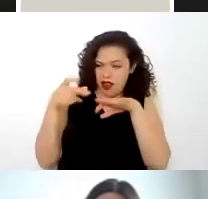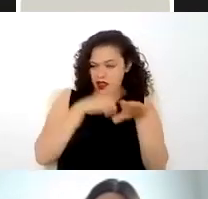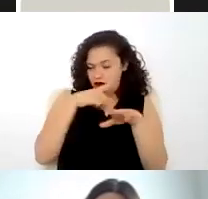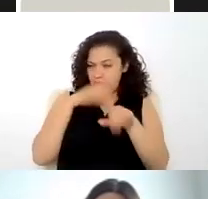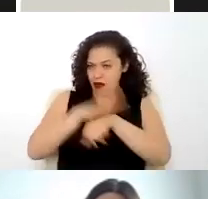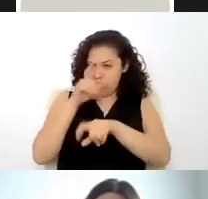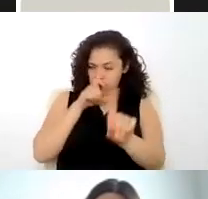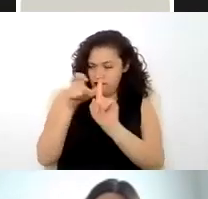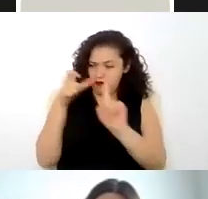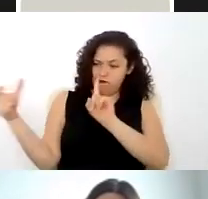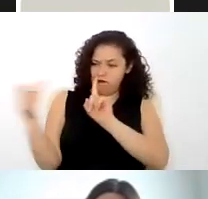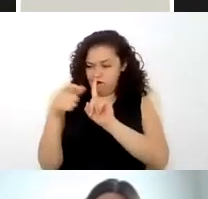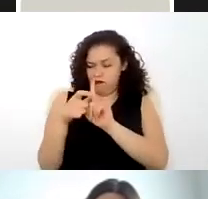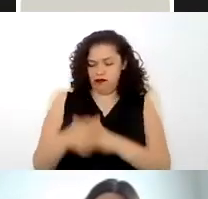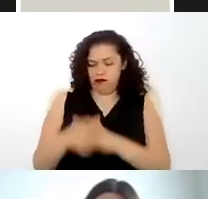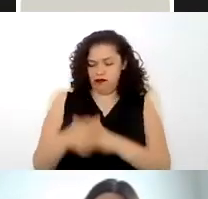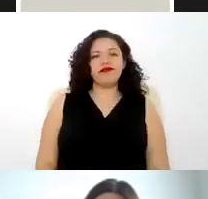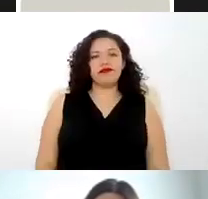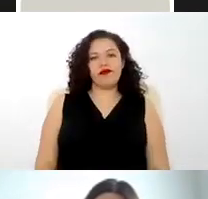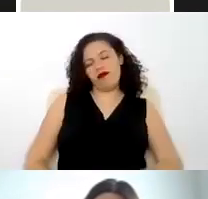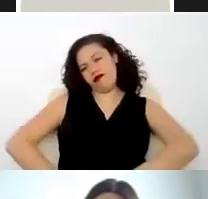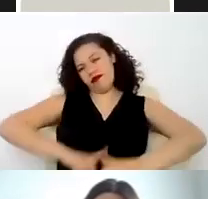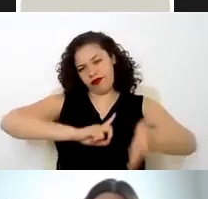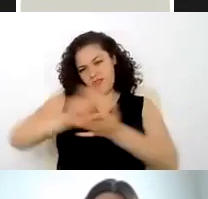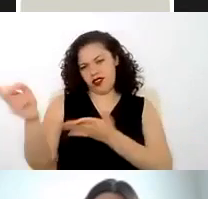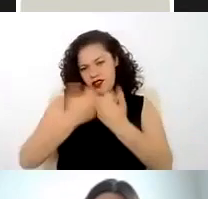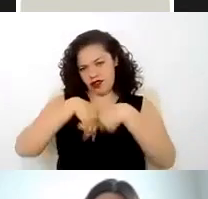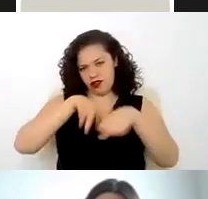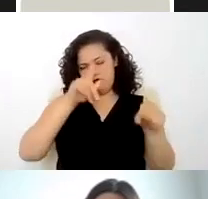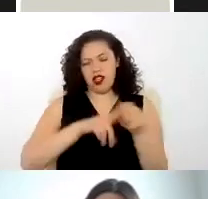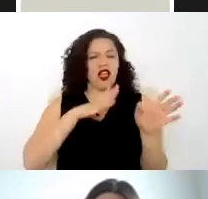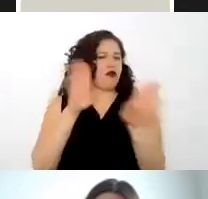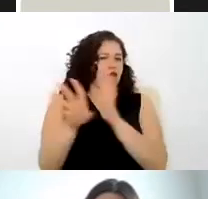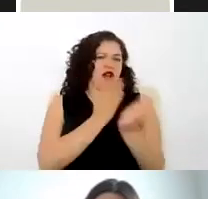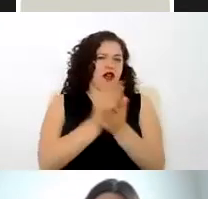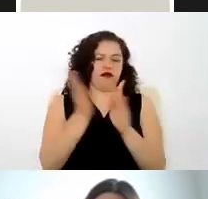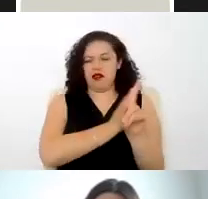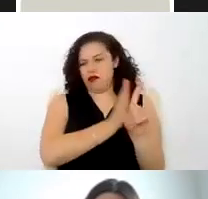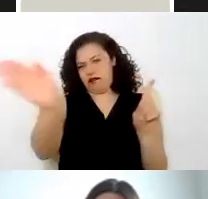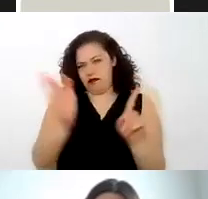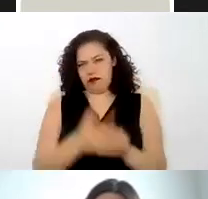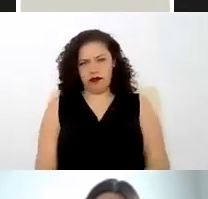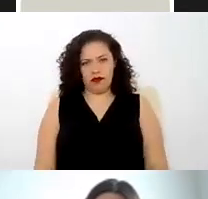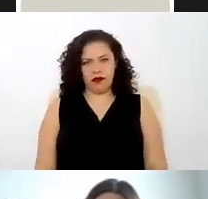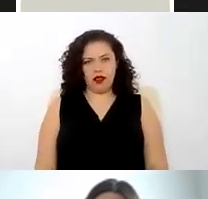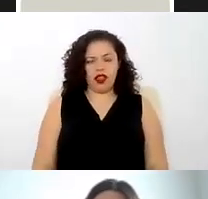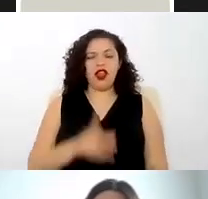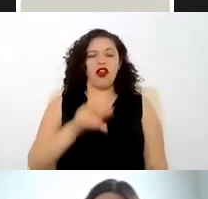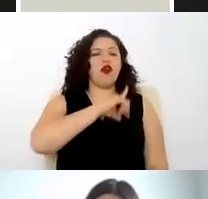a esto en derecho le llamamos derecho social que es una rama independiente de la pública y de la privada.